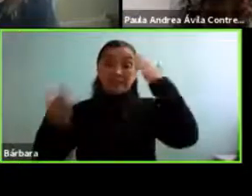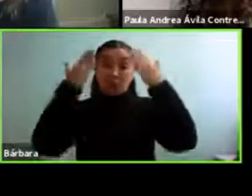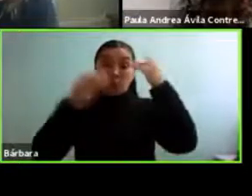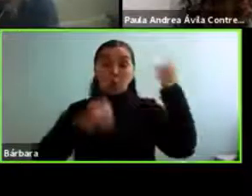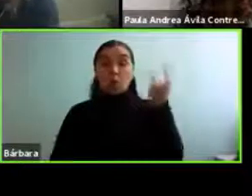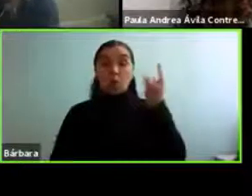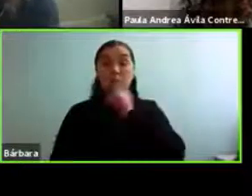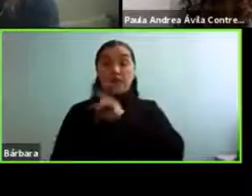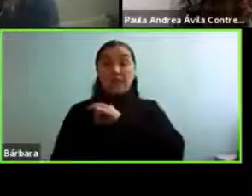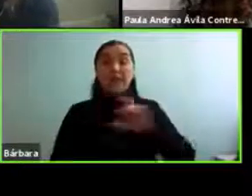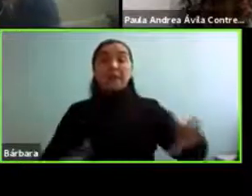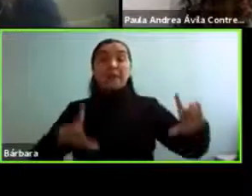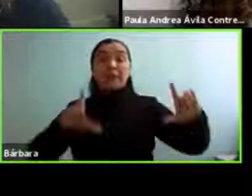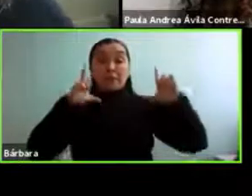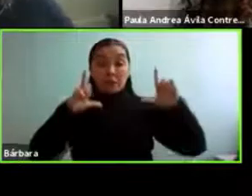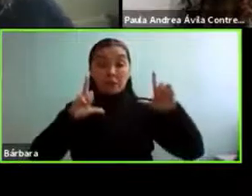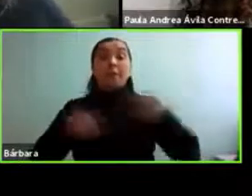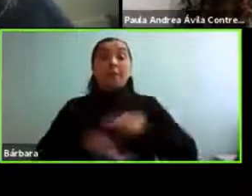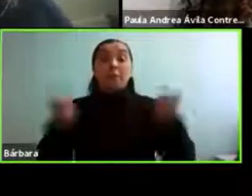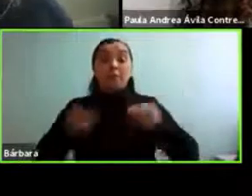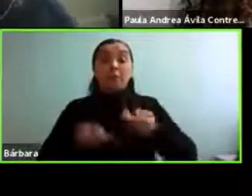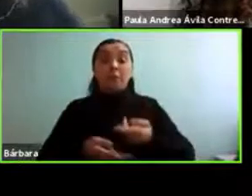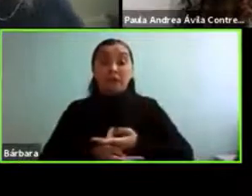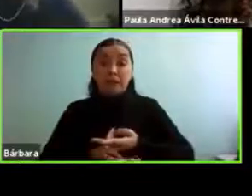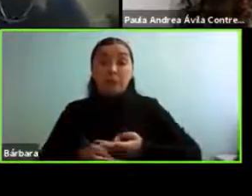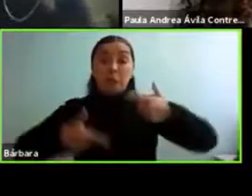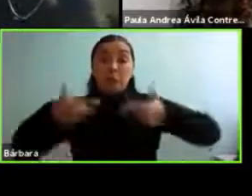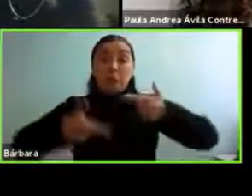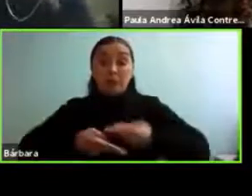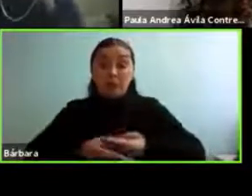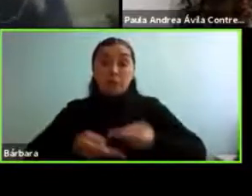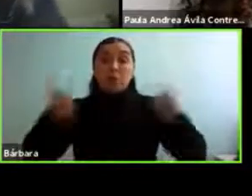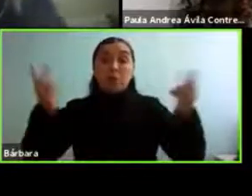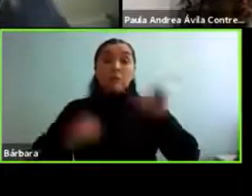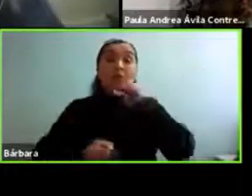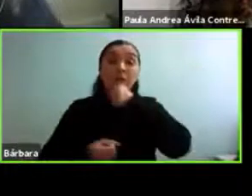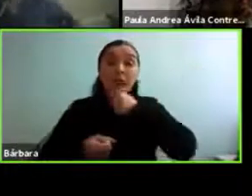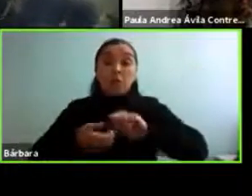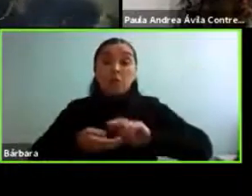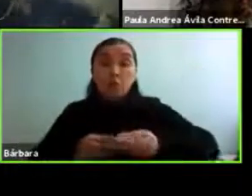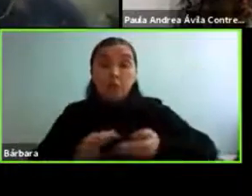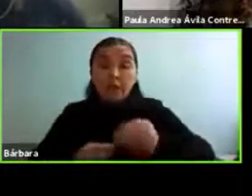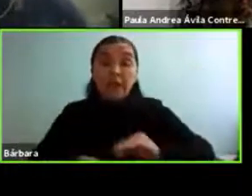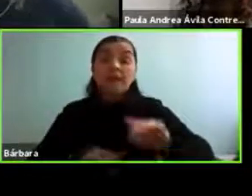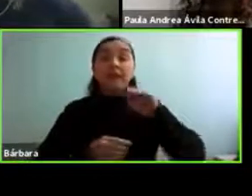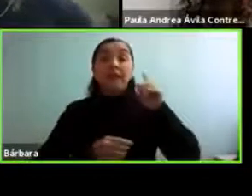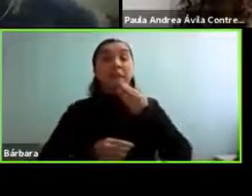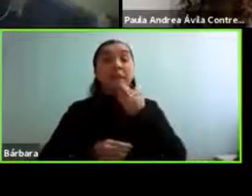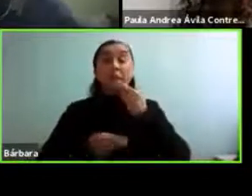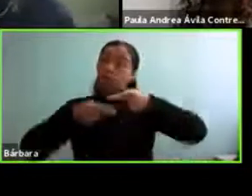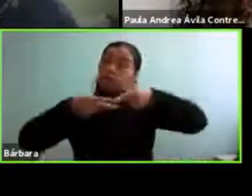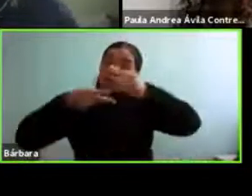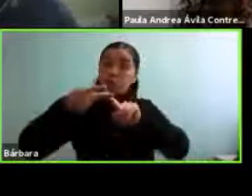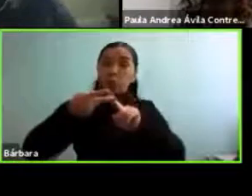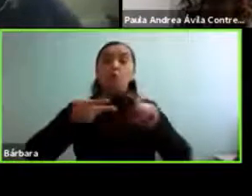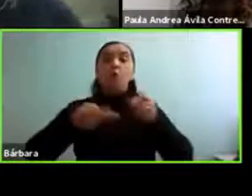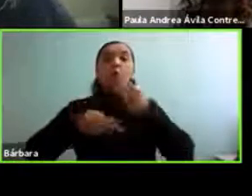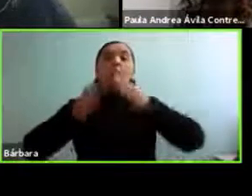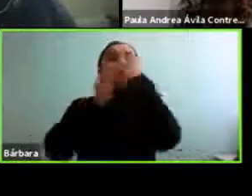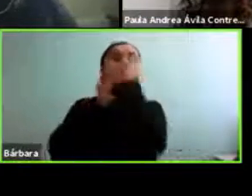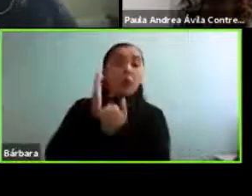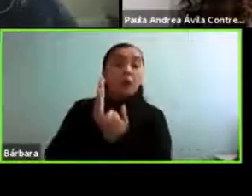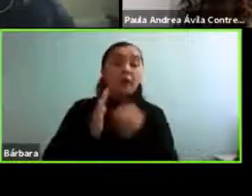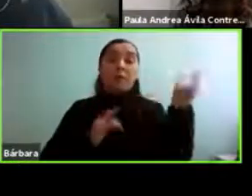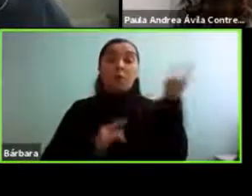envejecimiento y sociedad, y en psicología sistémica y familiar, ambos programas de la Universidad de Chile. Además es máster en